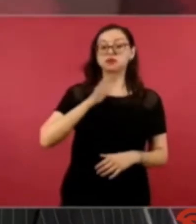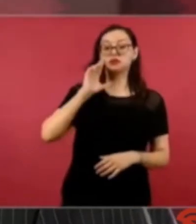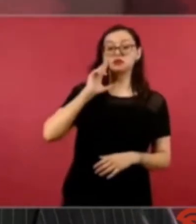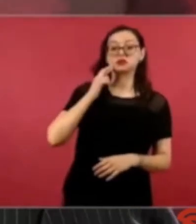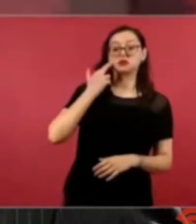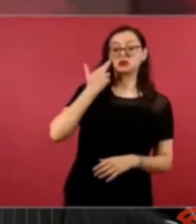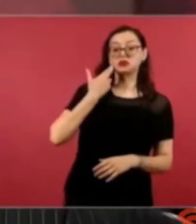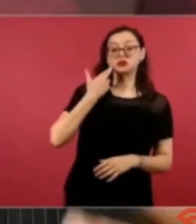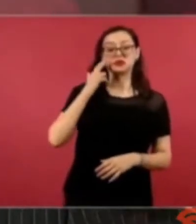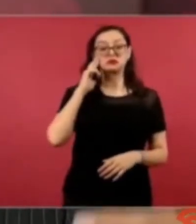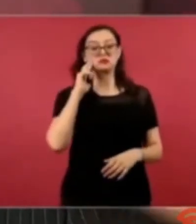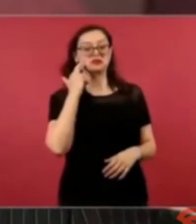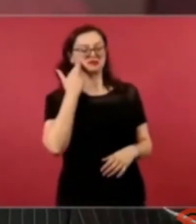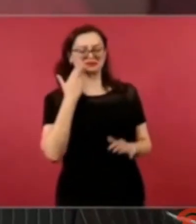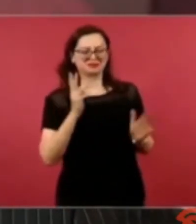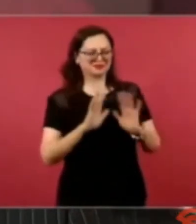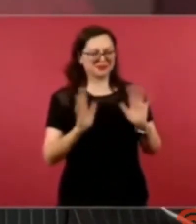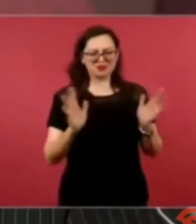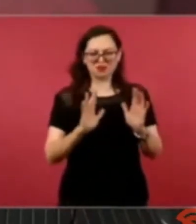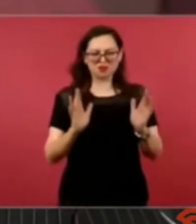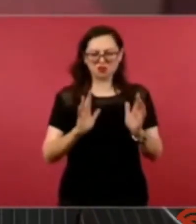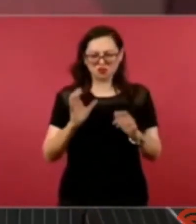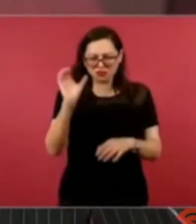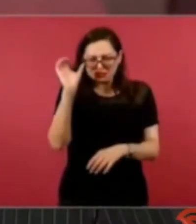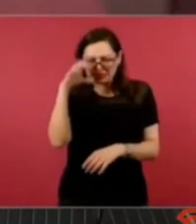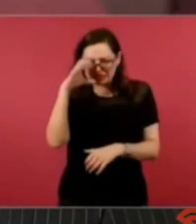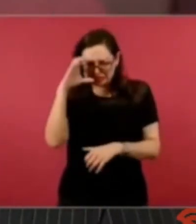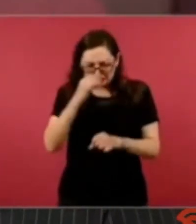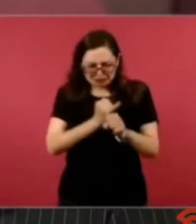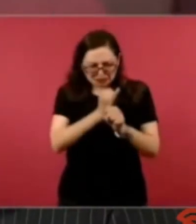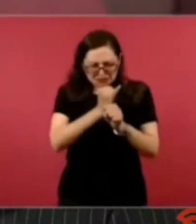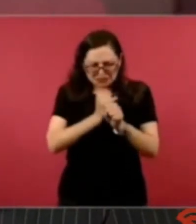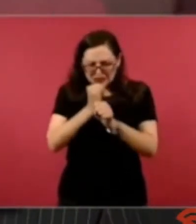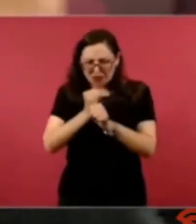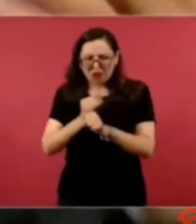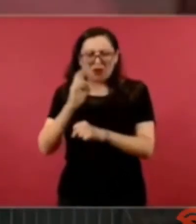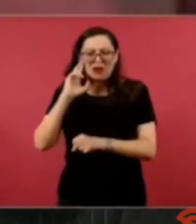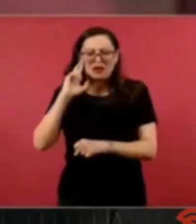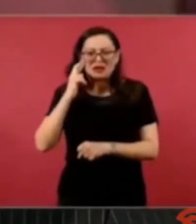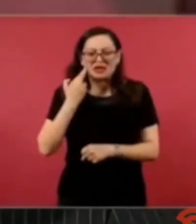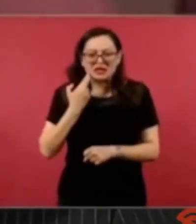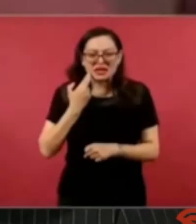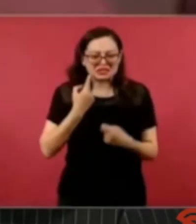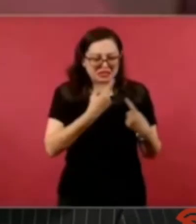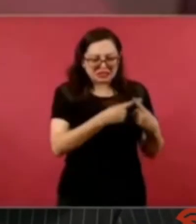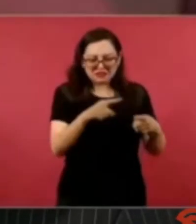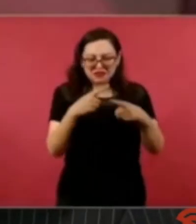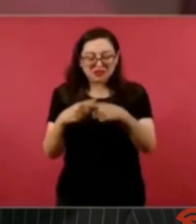técnicas científicamente hablando porque el racismo